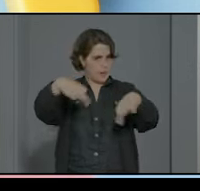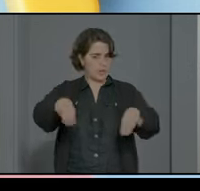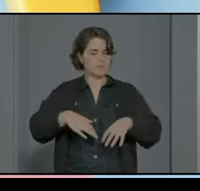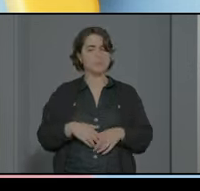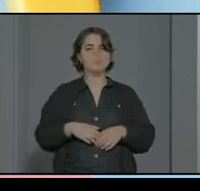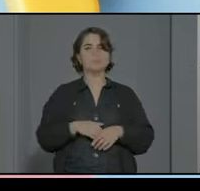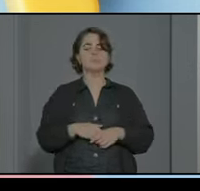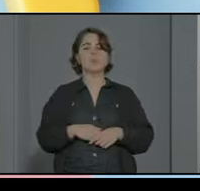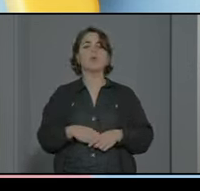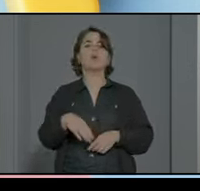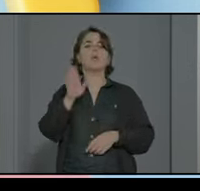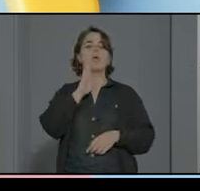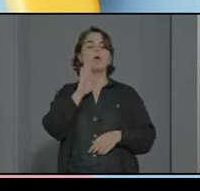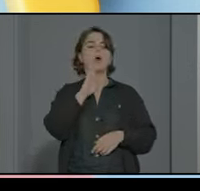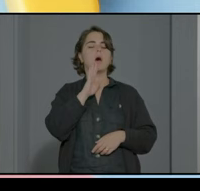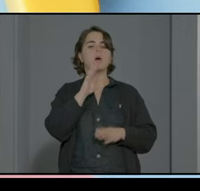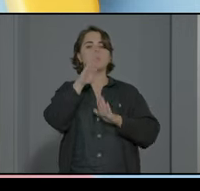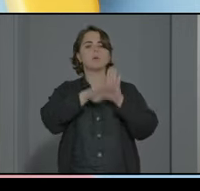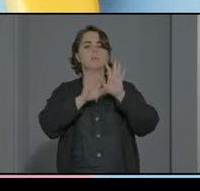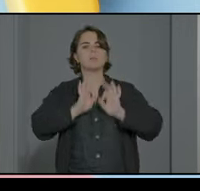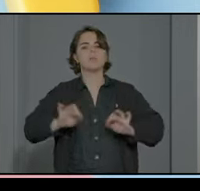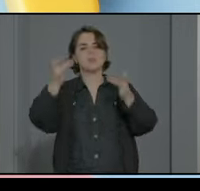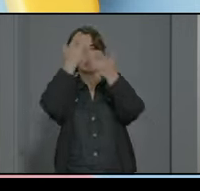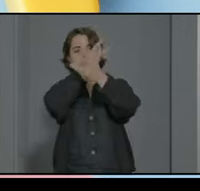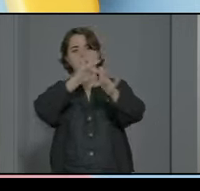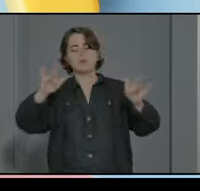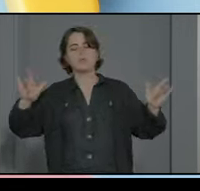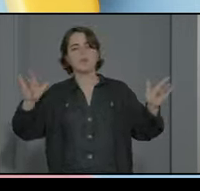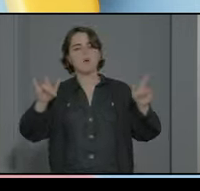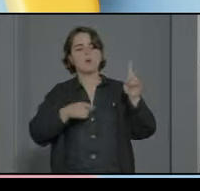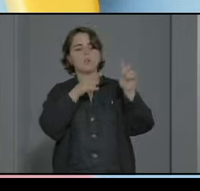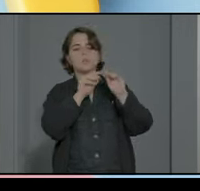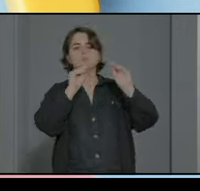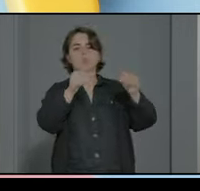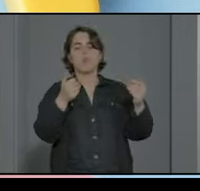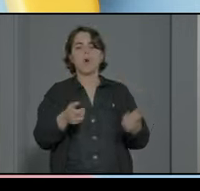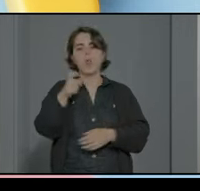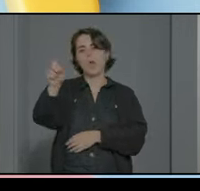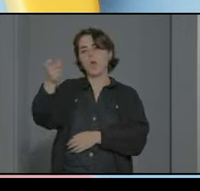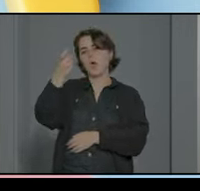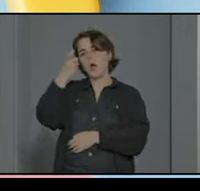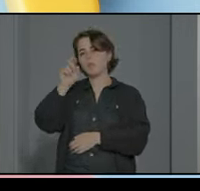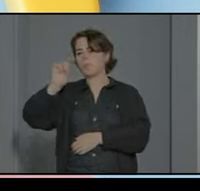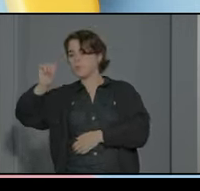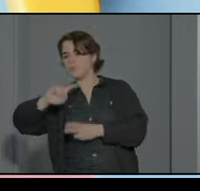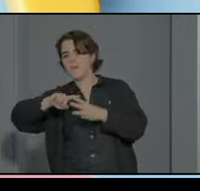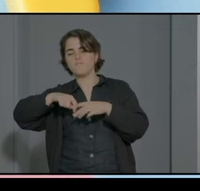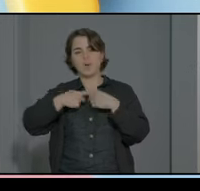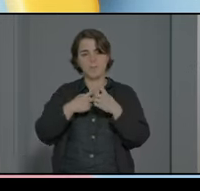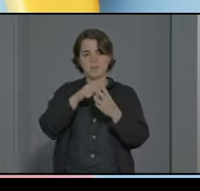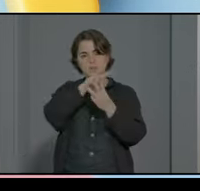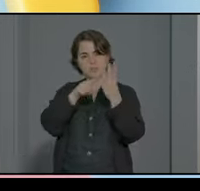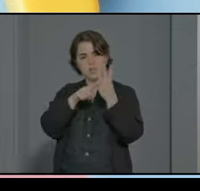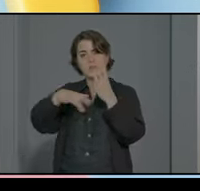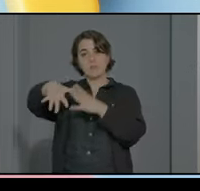os he comentado antes el programa de sensibilización se trata de dar información a alumnos profesores y familias también al